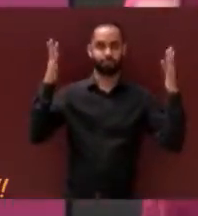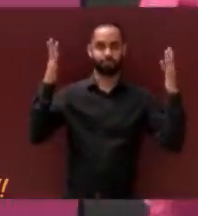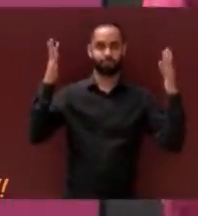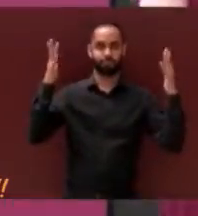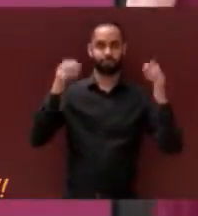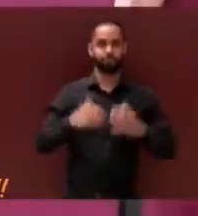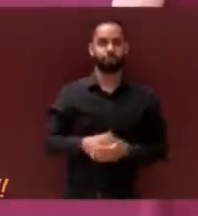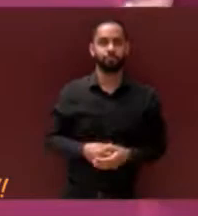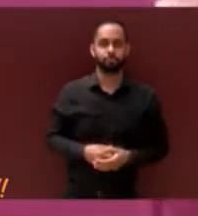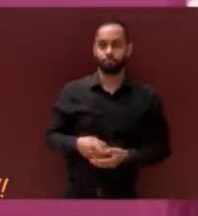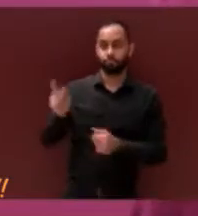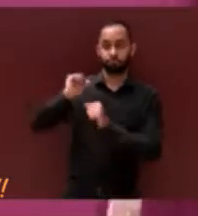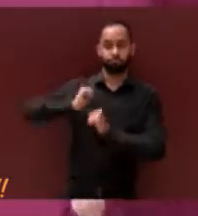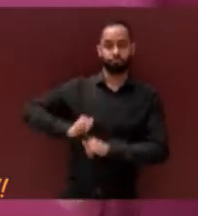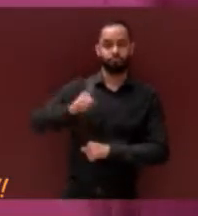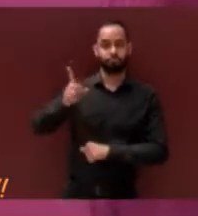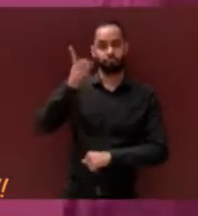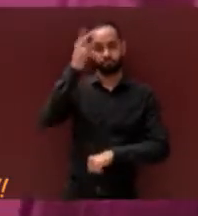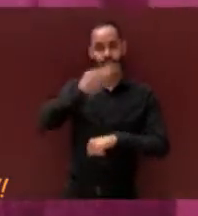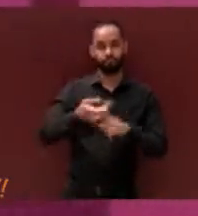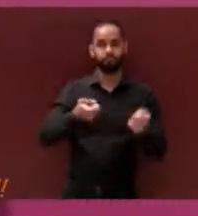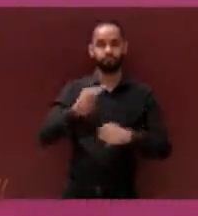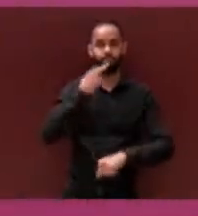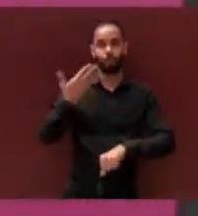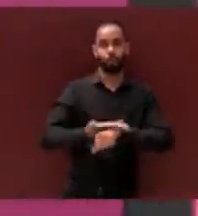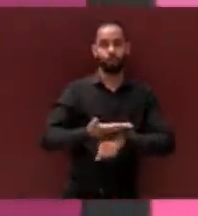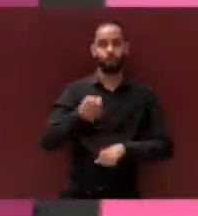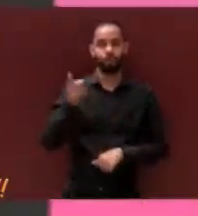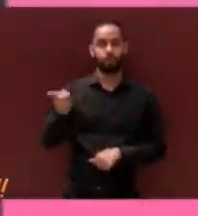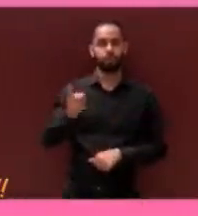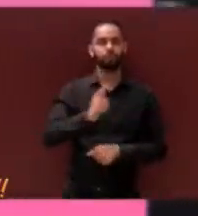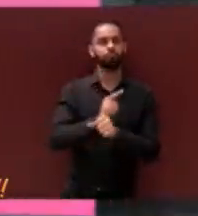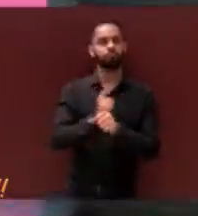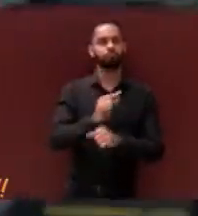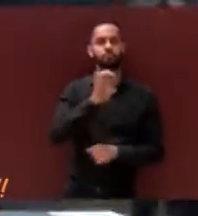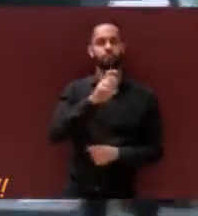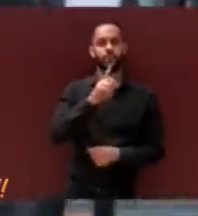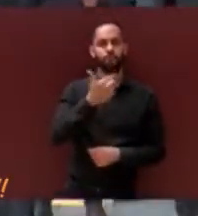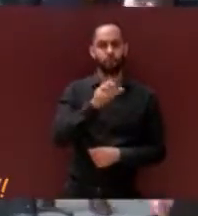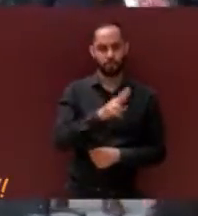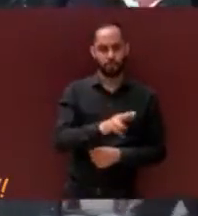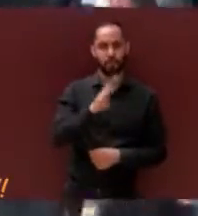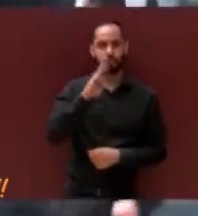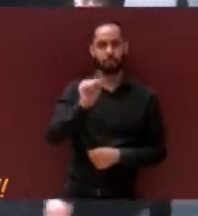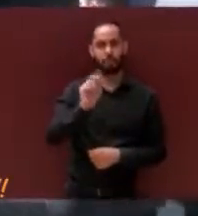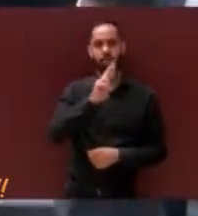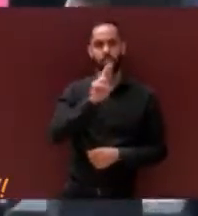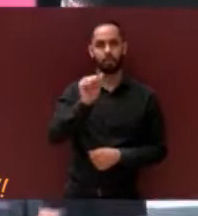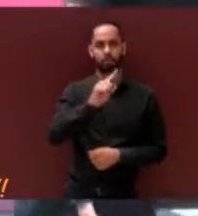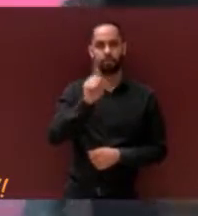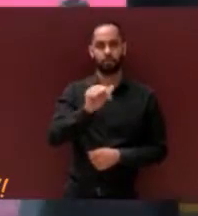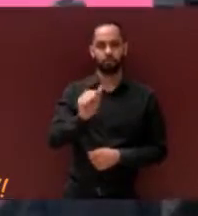A cargo de la Dirección de Responsabilidades, el licenciado Edgar Iván Barras Antiveros.